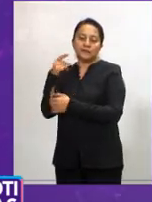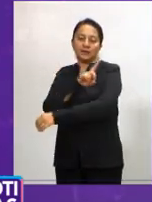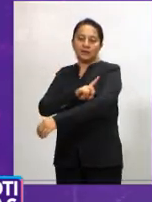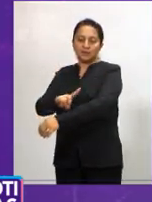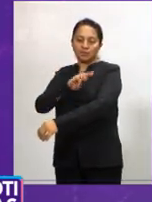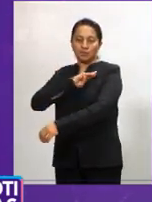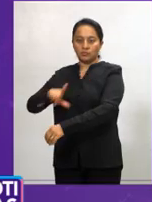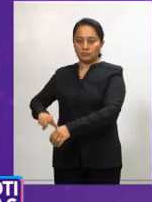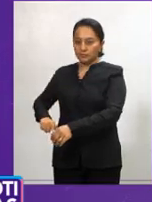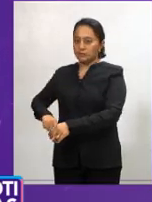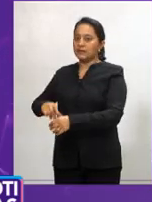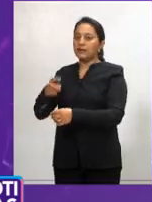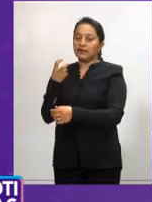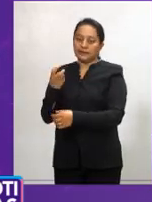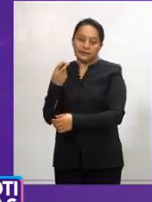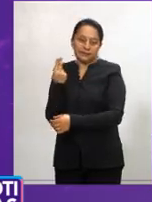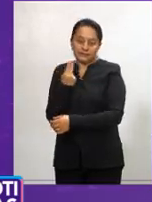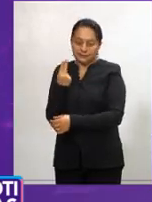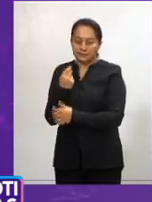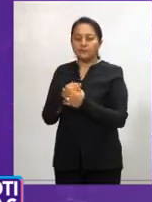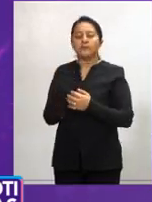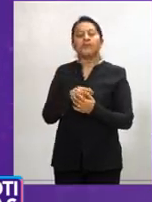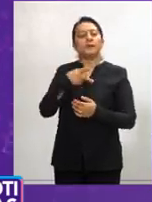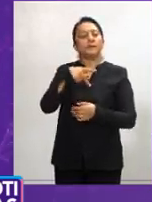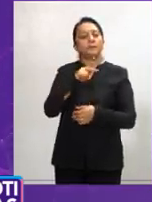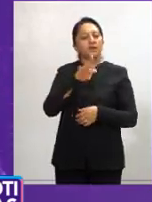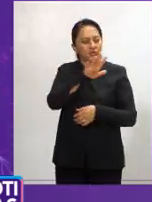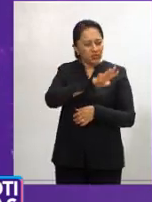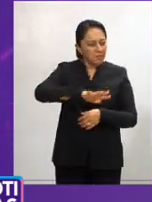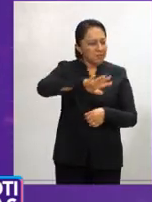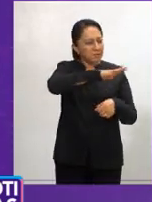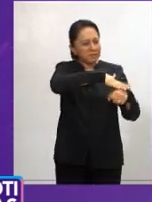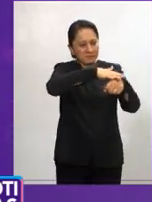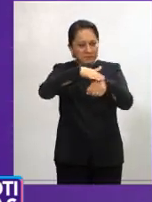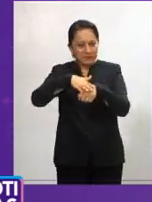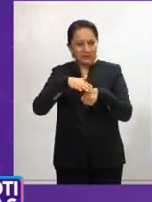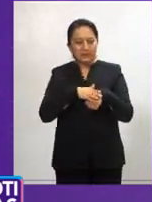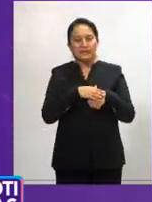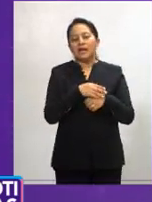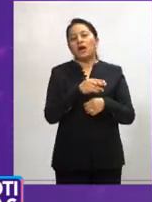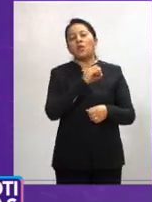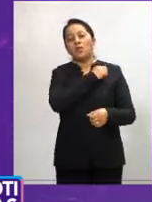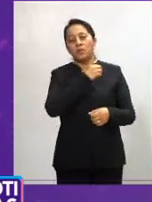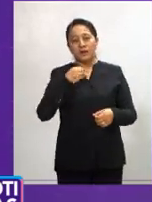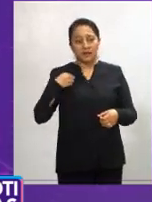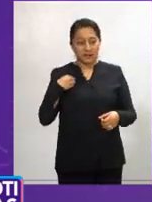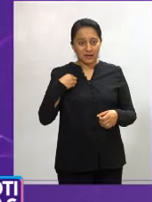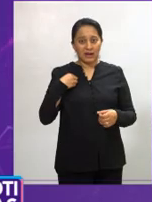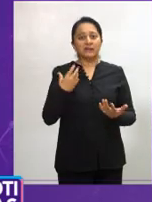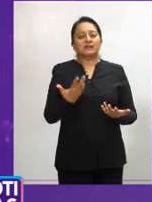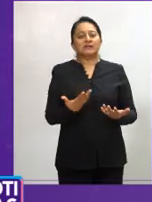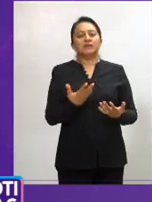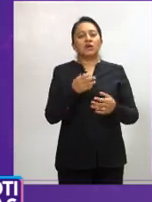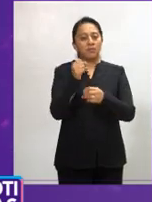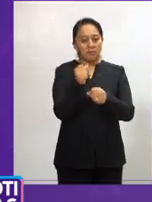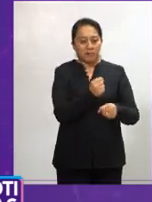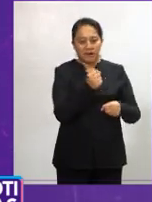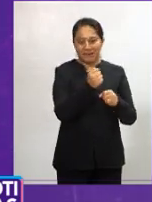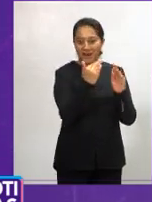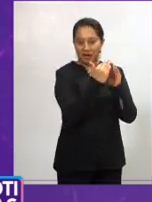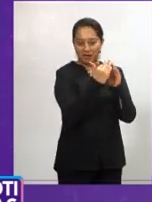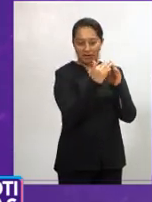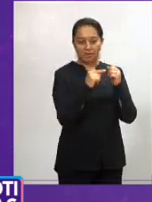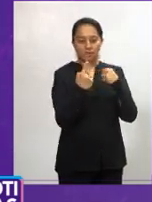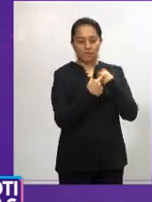como ciudadano se tiene la obligación de barrer el frente y hasta la mitad de la calle para evitar este tipo de situaciones. Además,